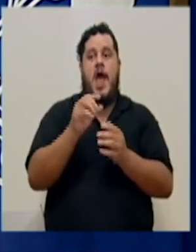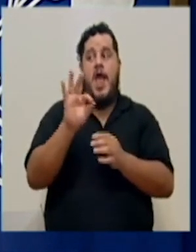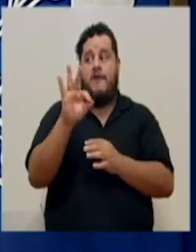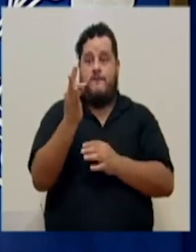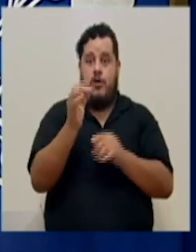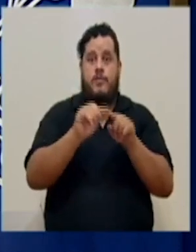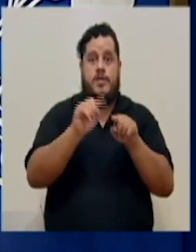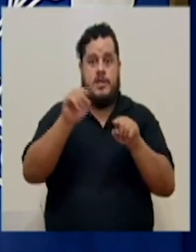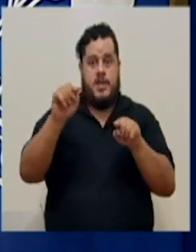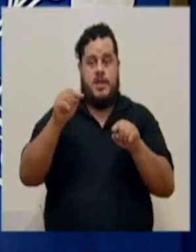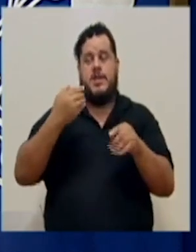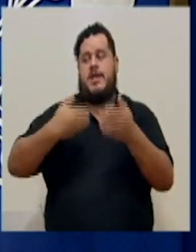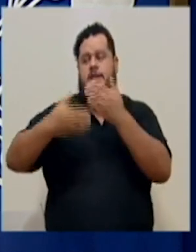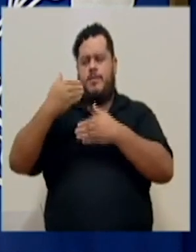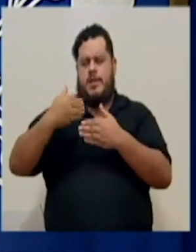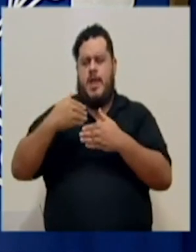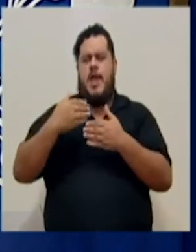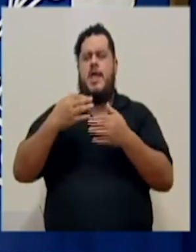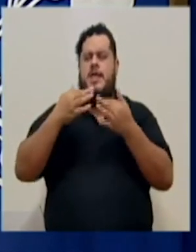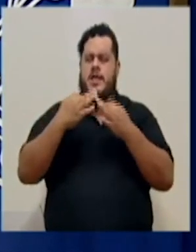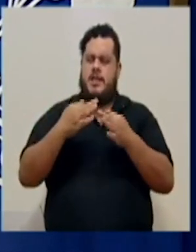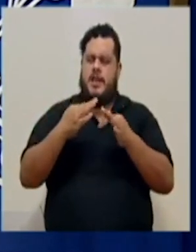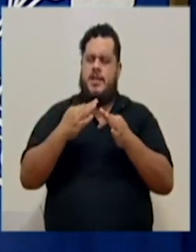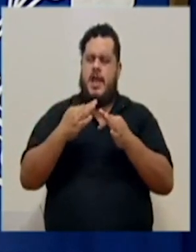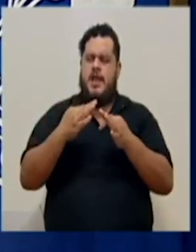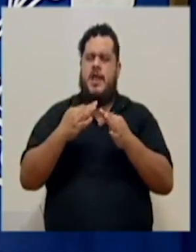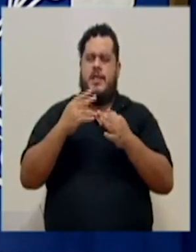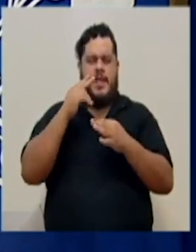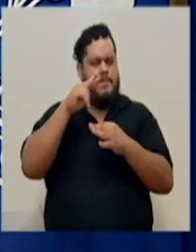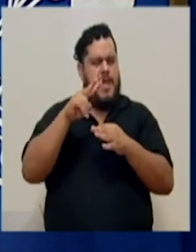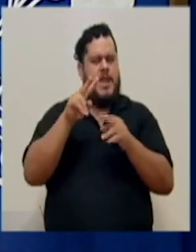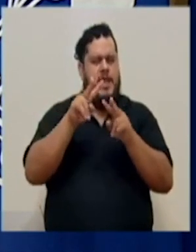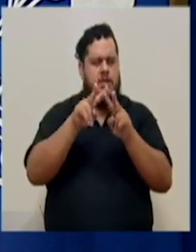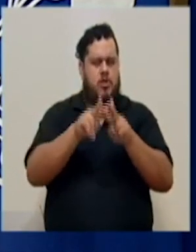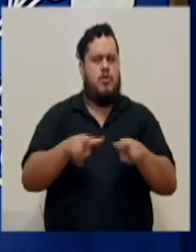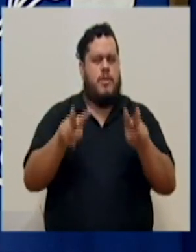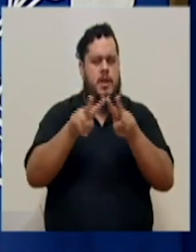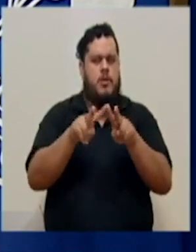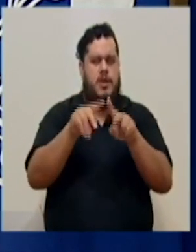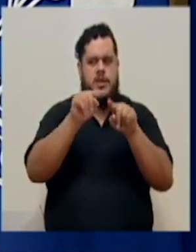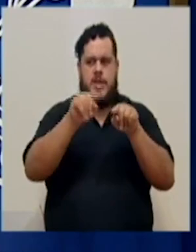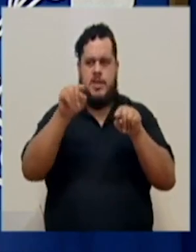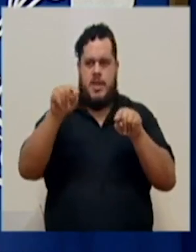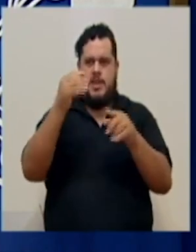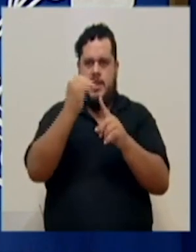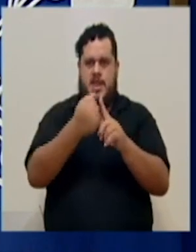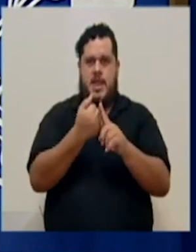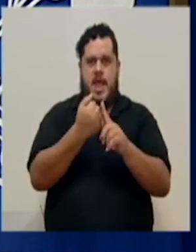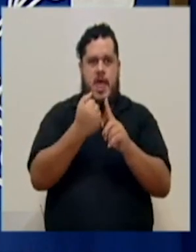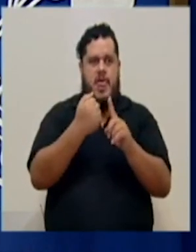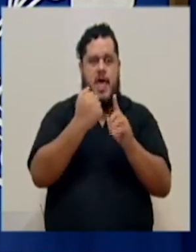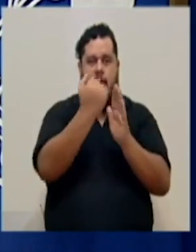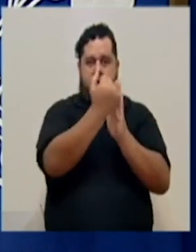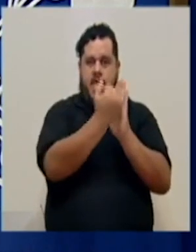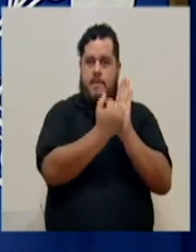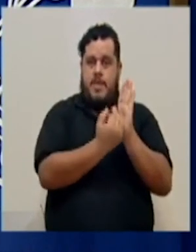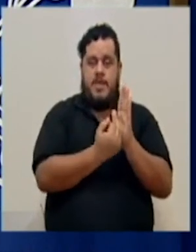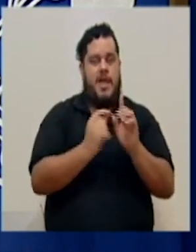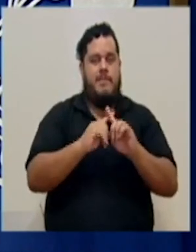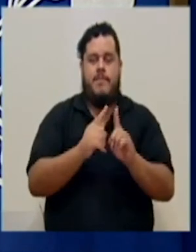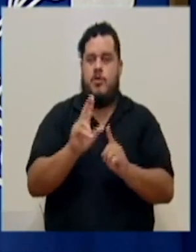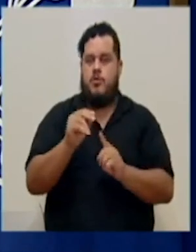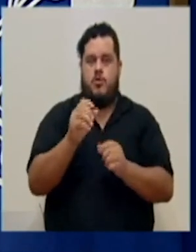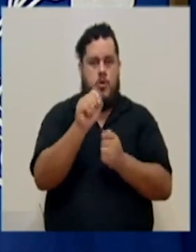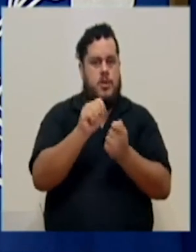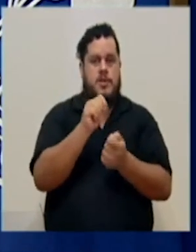irse para atrás y tratar de desagregar esos valores estadísticos que representa cada medida. Sin embargo, no es tan exacto, no